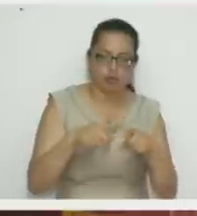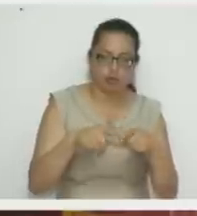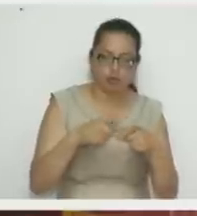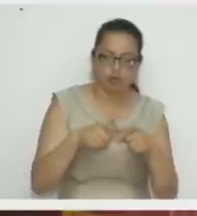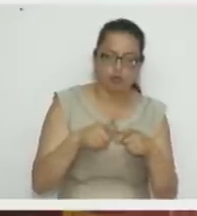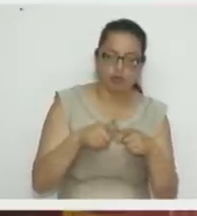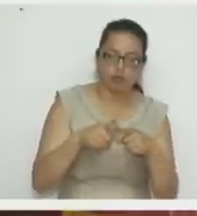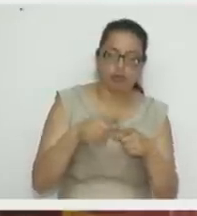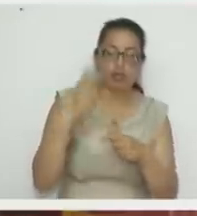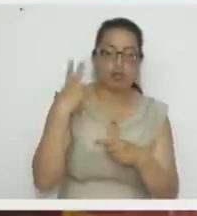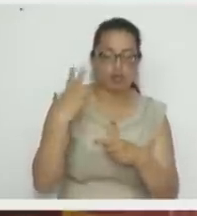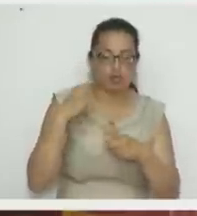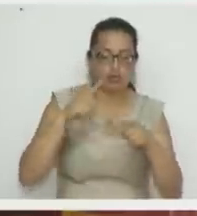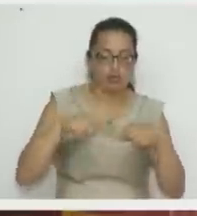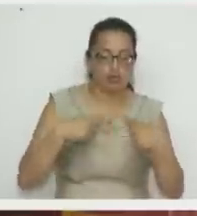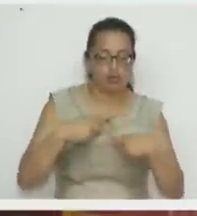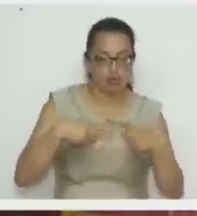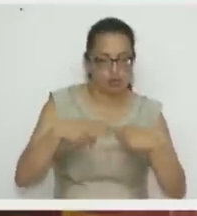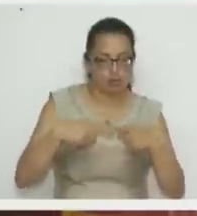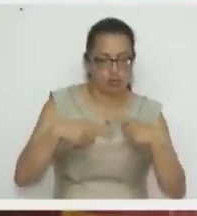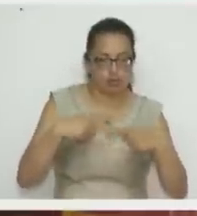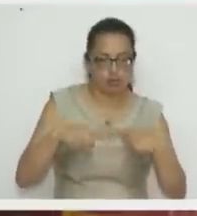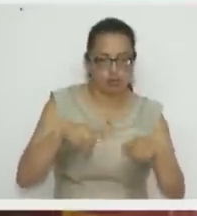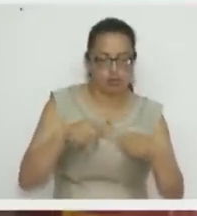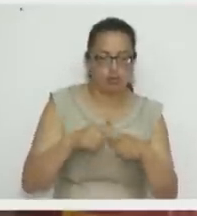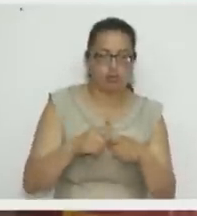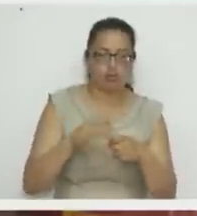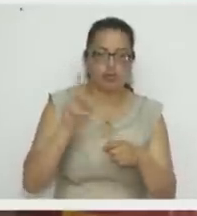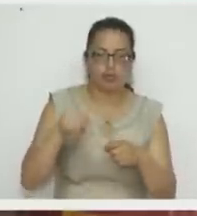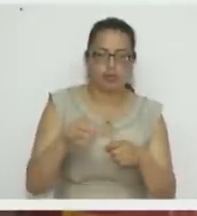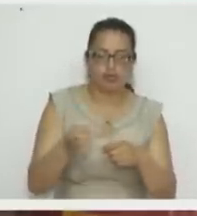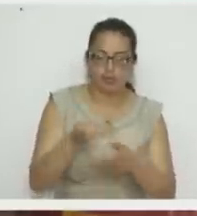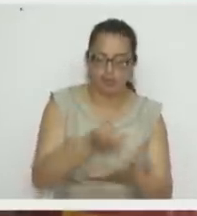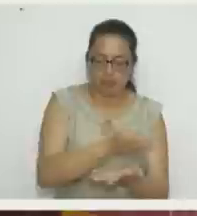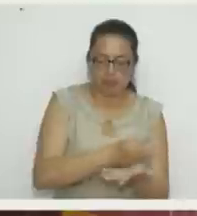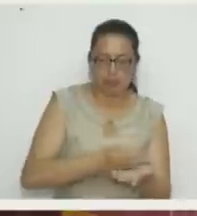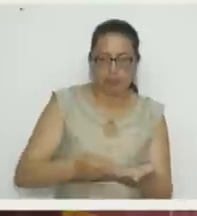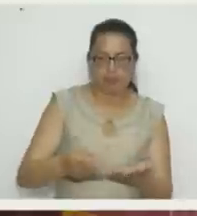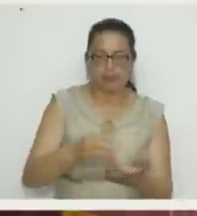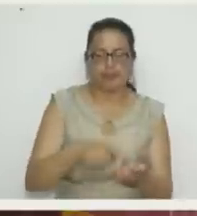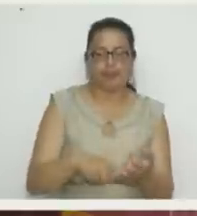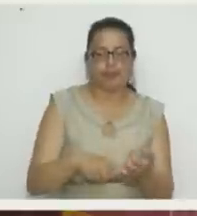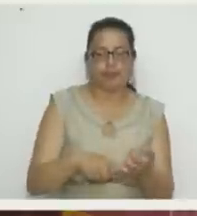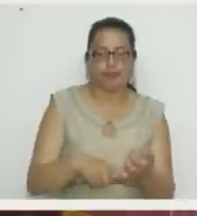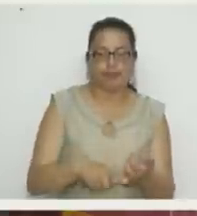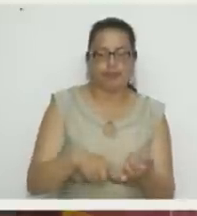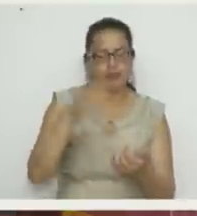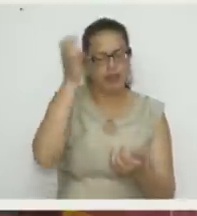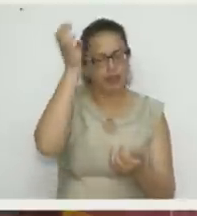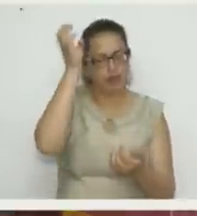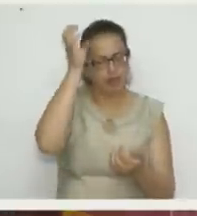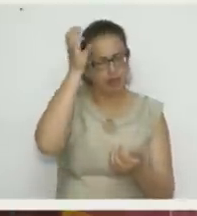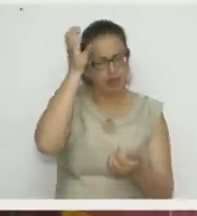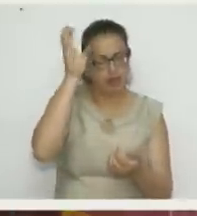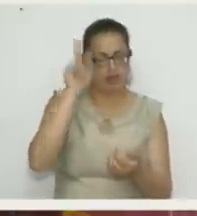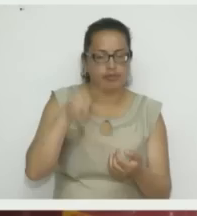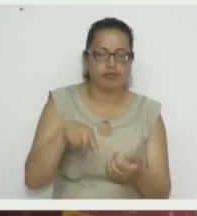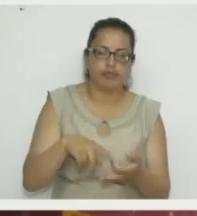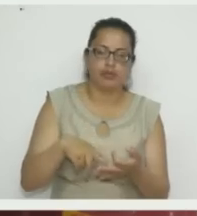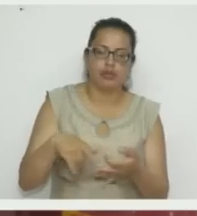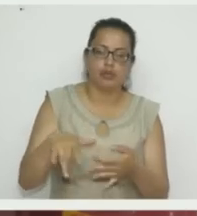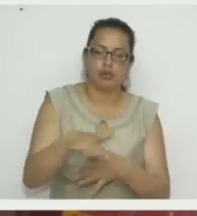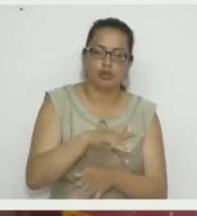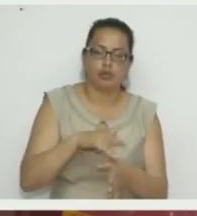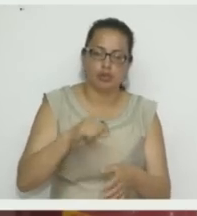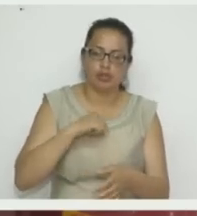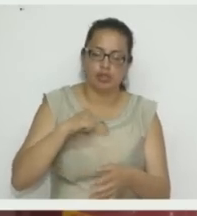en dos agujas, pedrería y todo lo que es relacionado con la